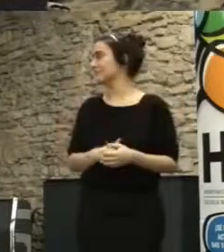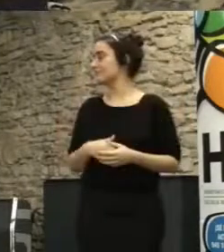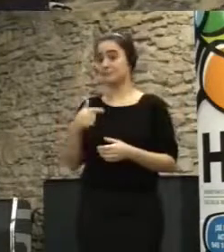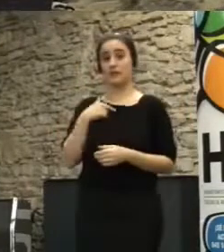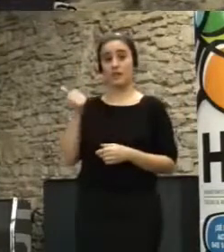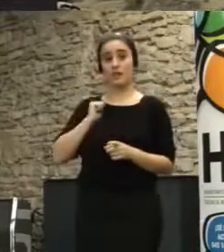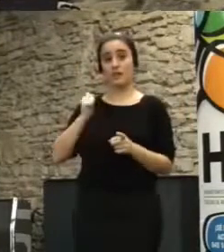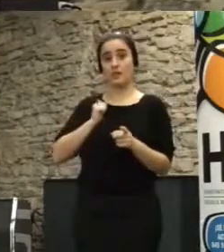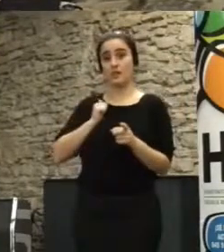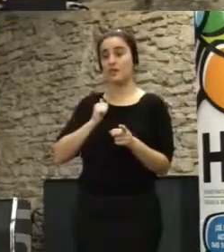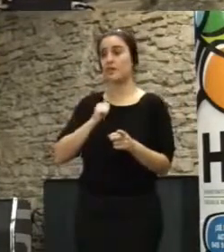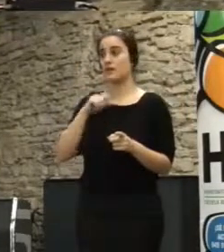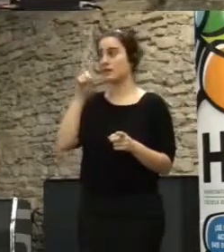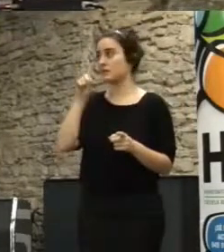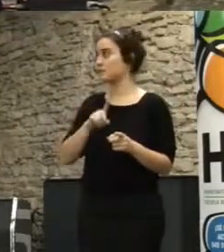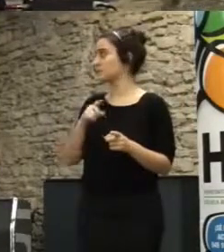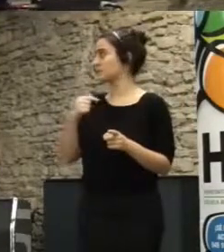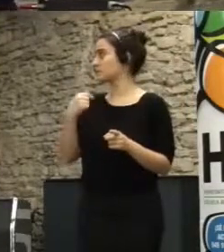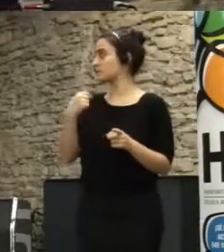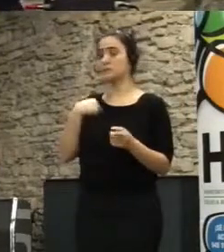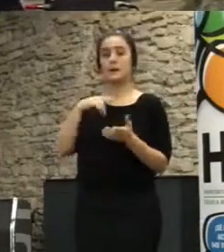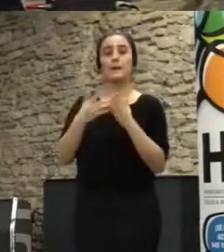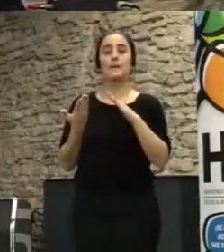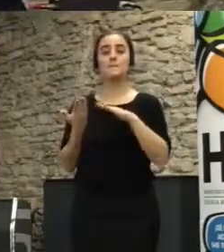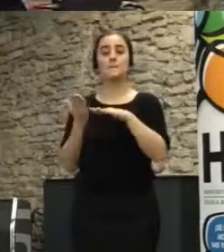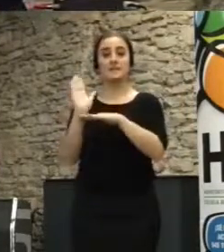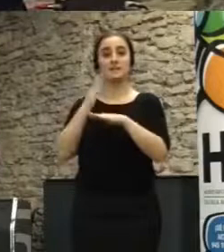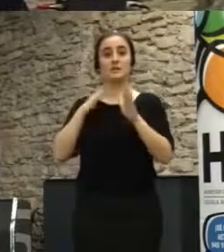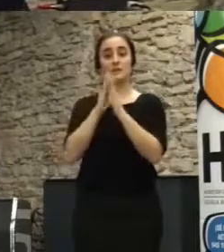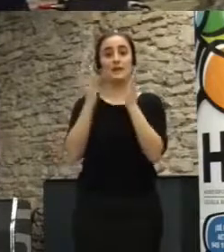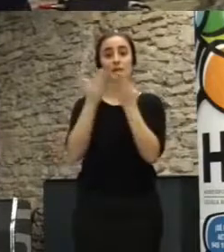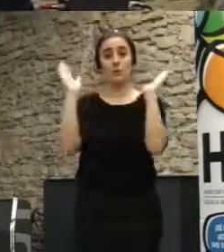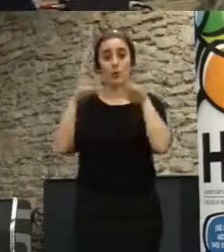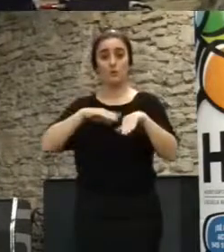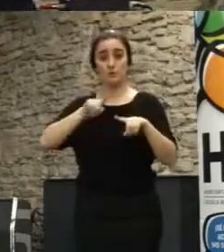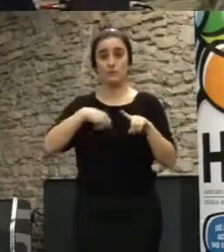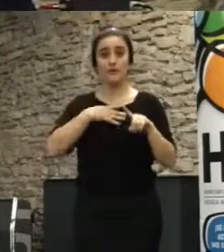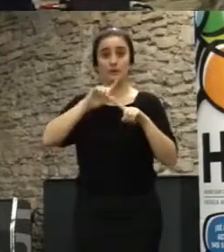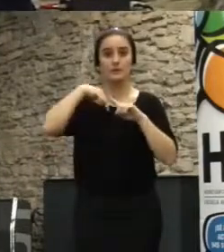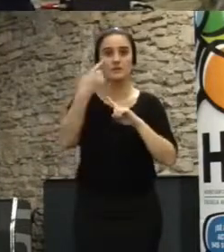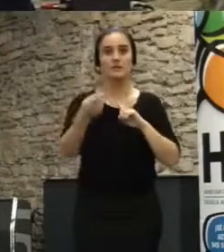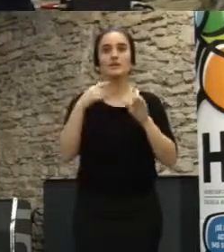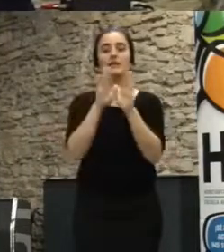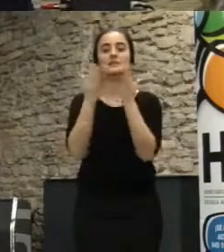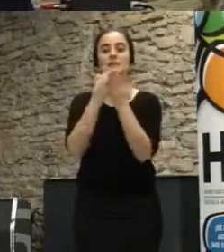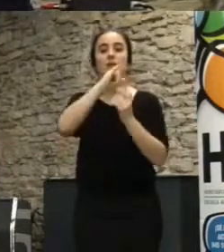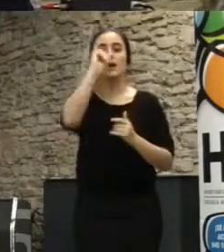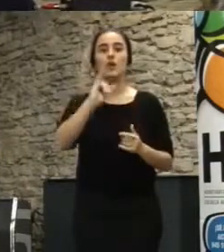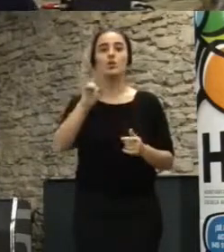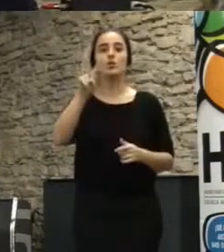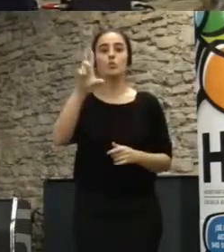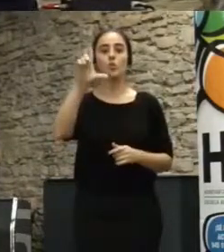aprovecho para me han montado una presentación de mi último libro que se me ha pasado mañana a las siete y media en la librería Zuloa